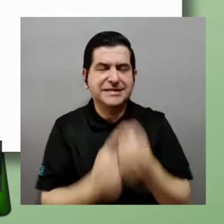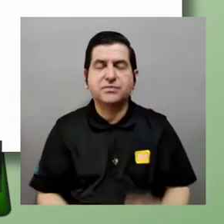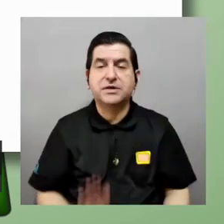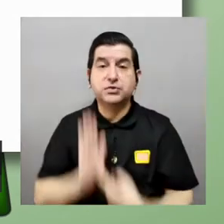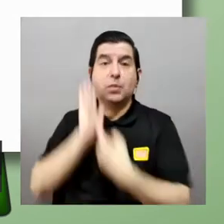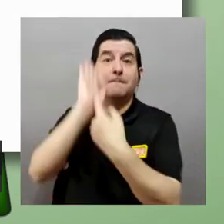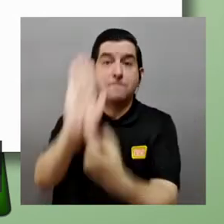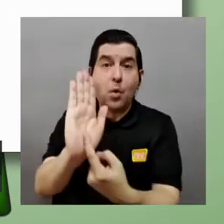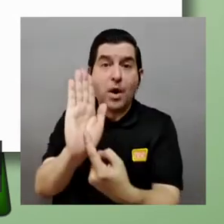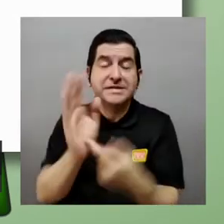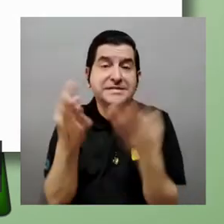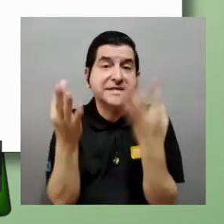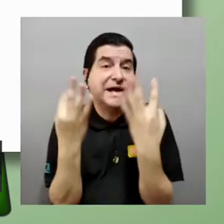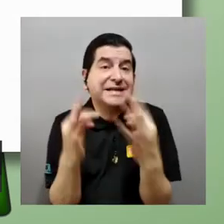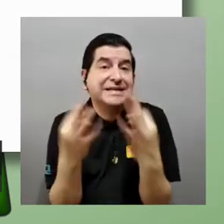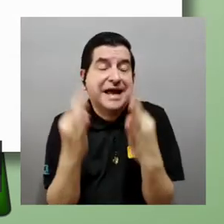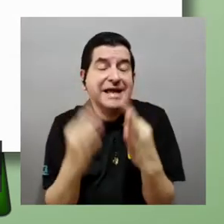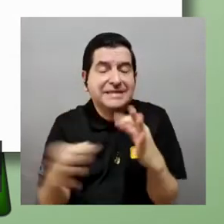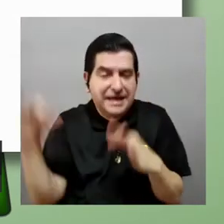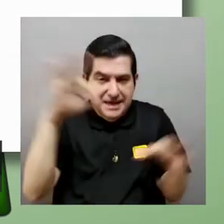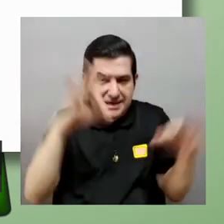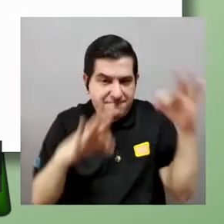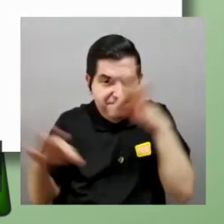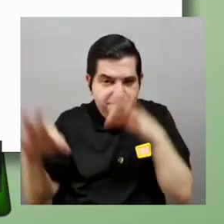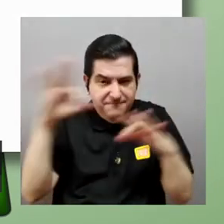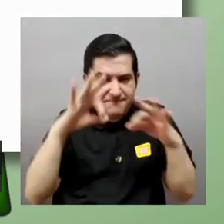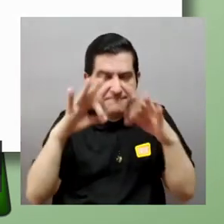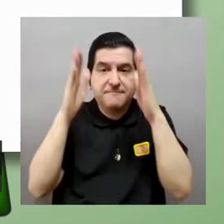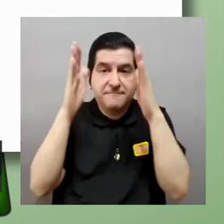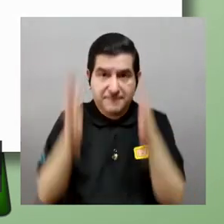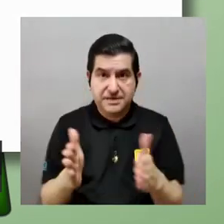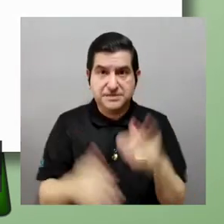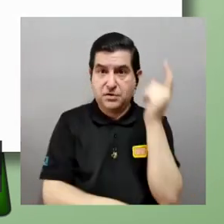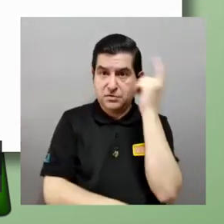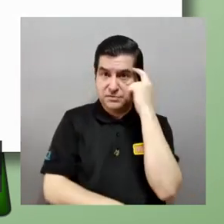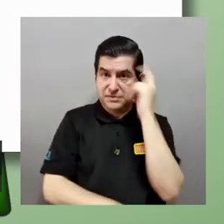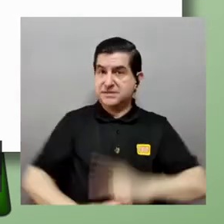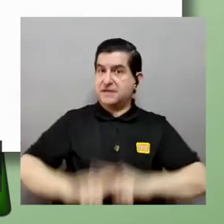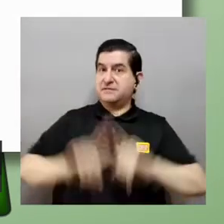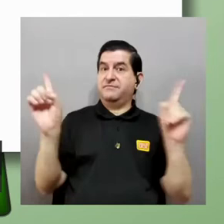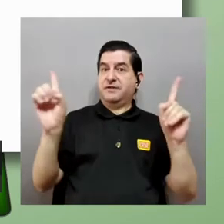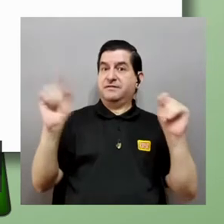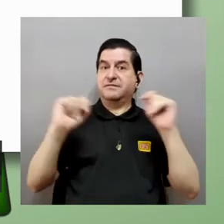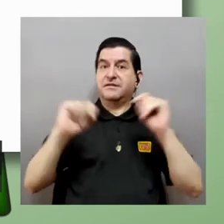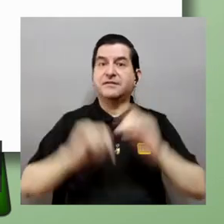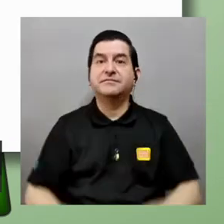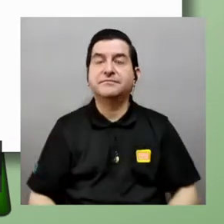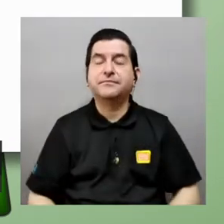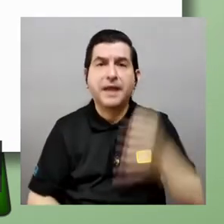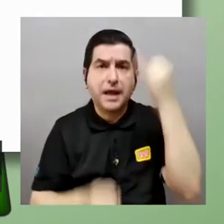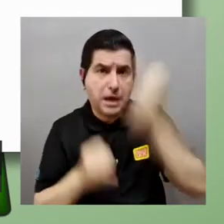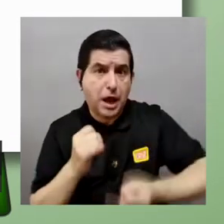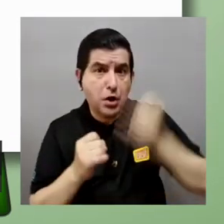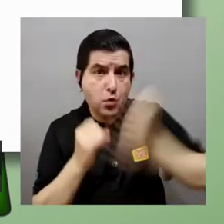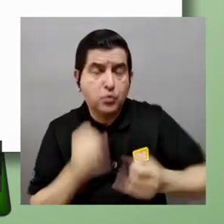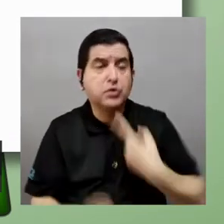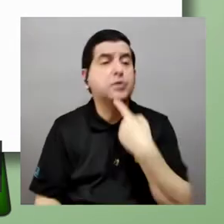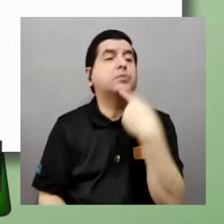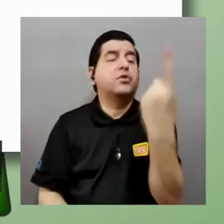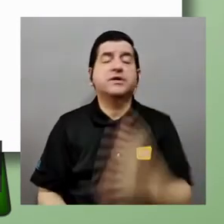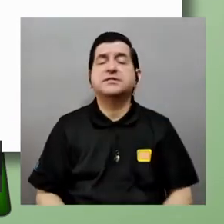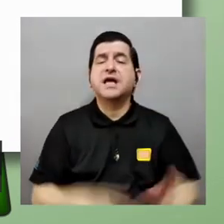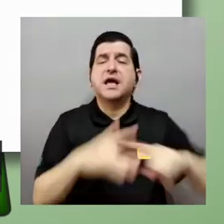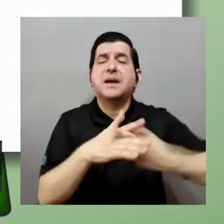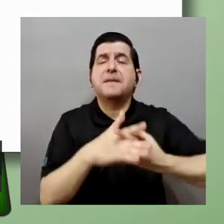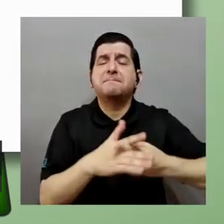en descubierto o tantea un poquito a la física pues los físicos pensamos totalmente distinto y el último ¿Verdad?